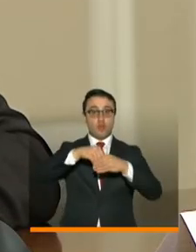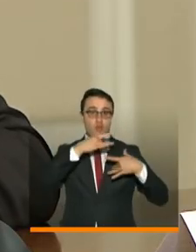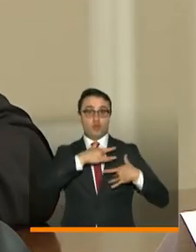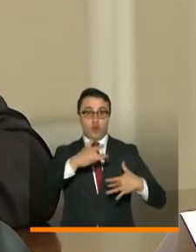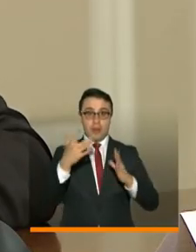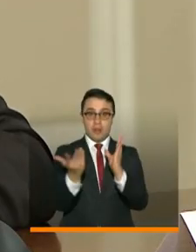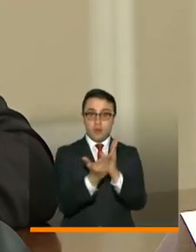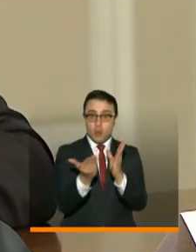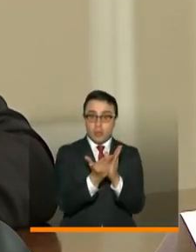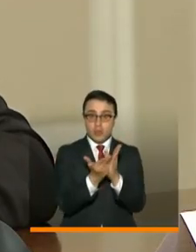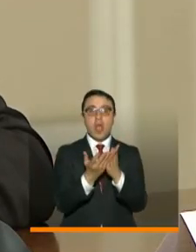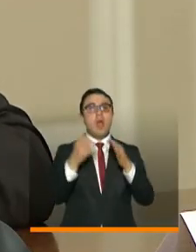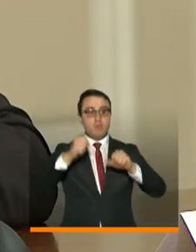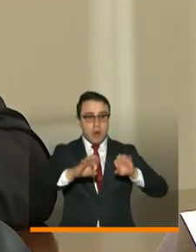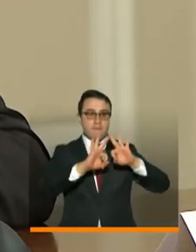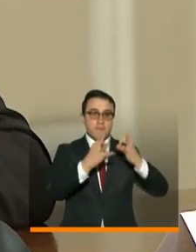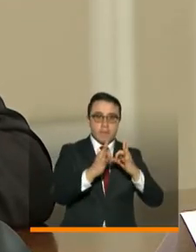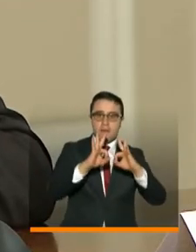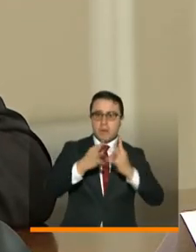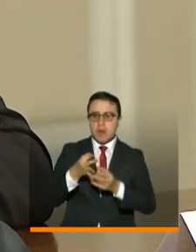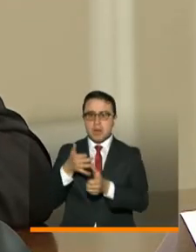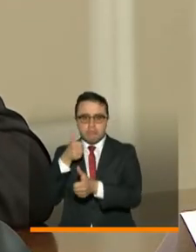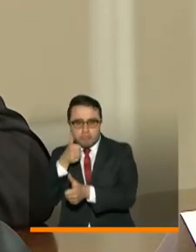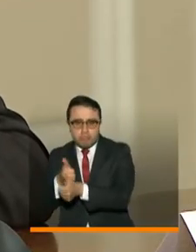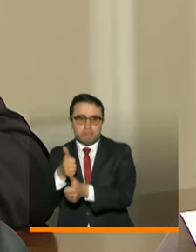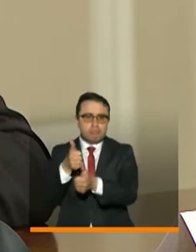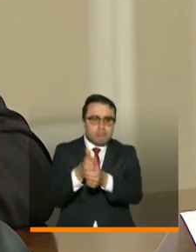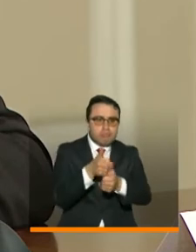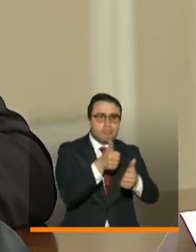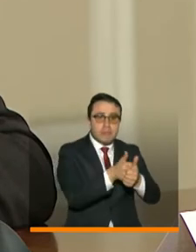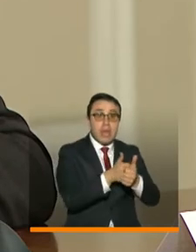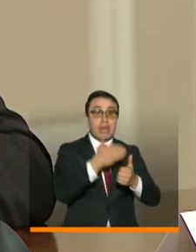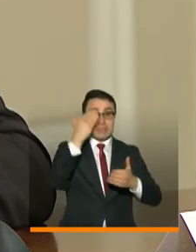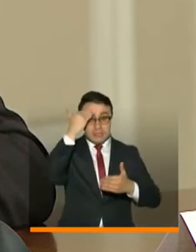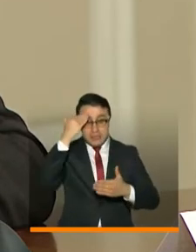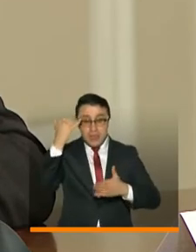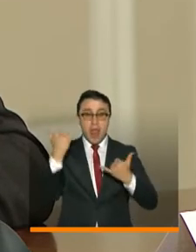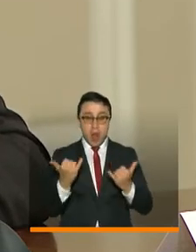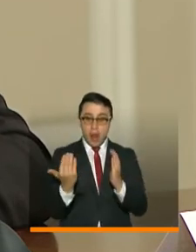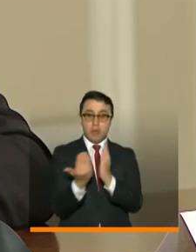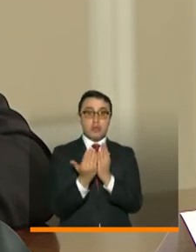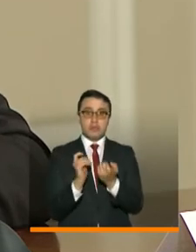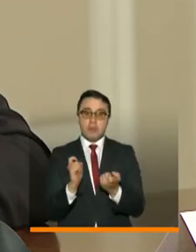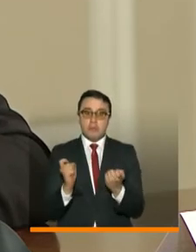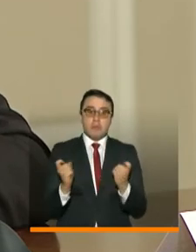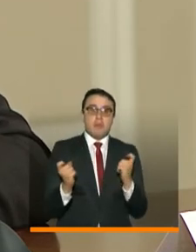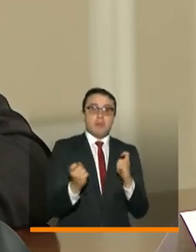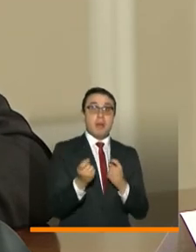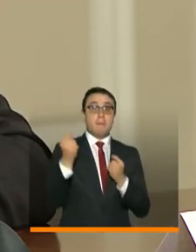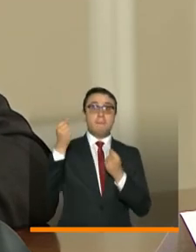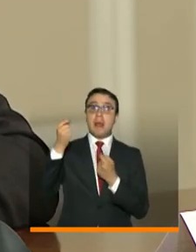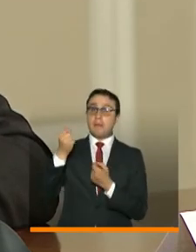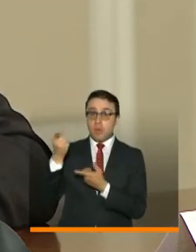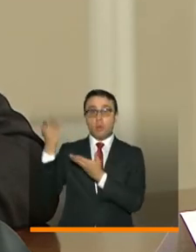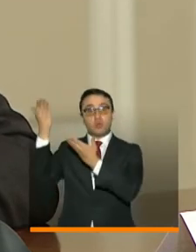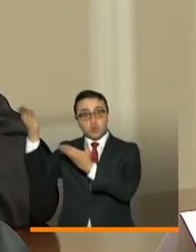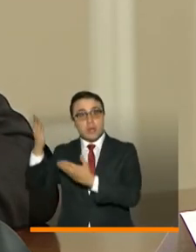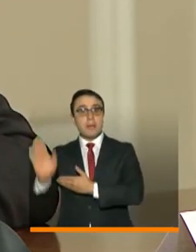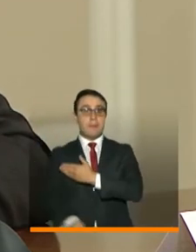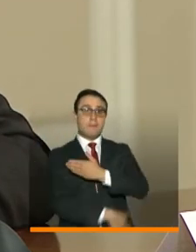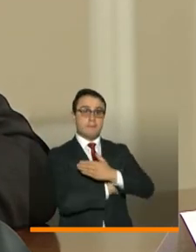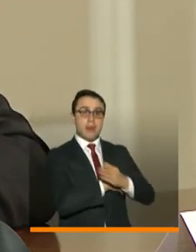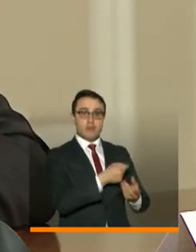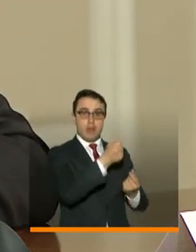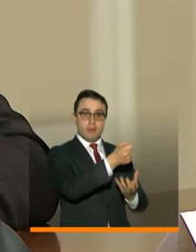permitido estar cerca de las familias, acompañándolos en estos momentos en su transición educativa. Gracias a los recursos, presidente, que usted y el ministro de